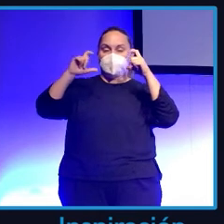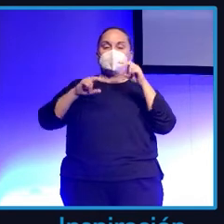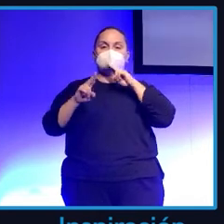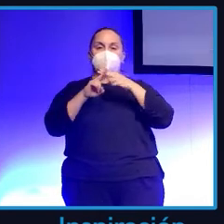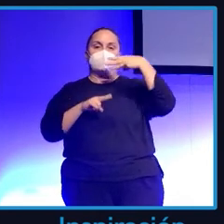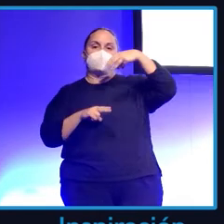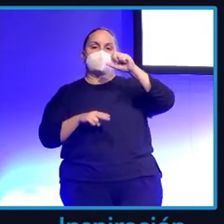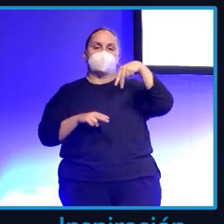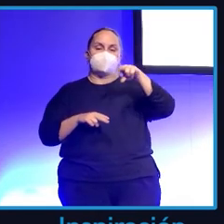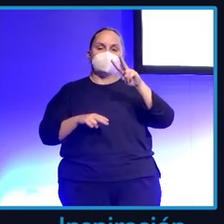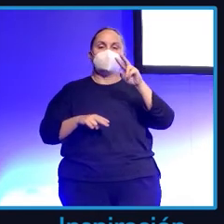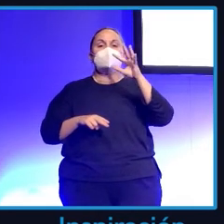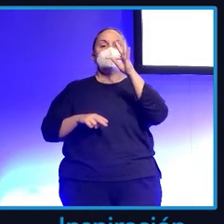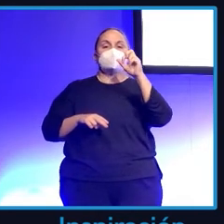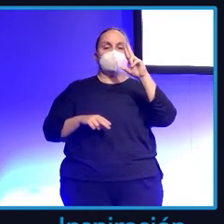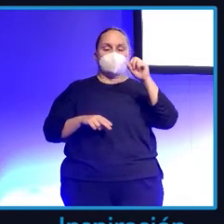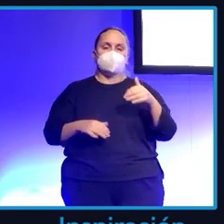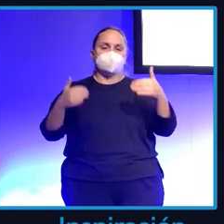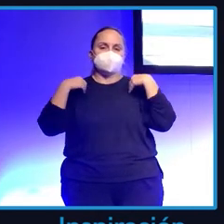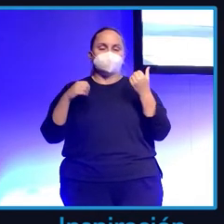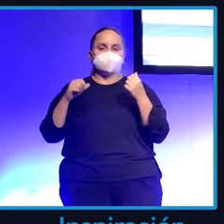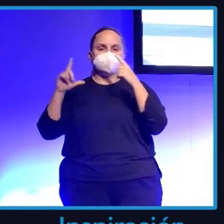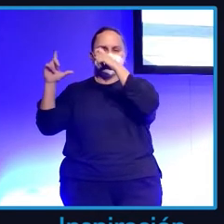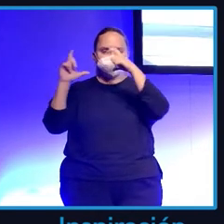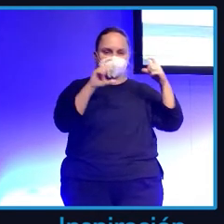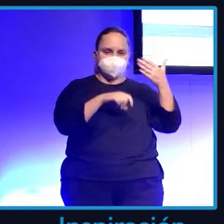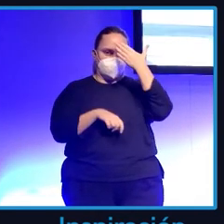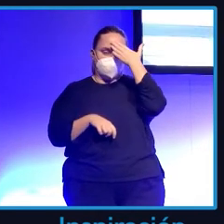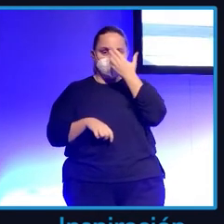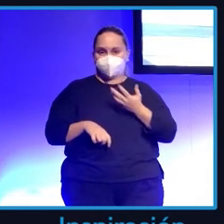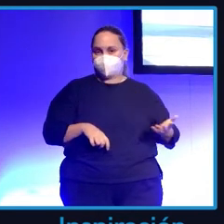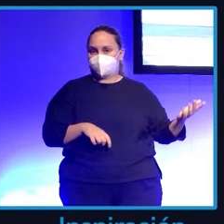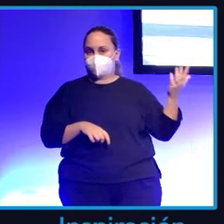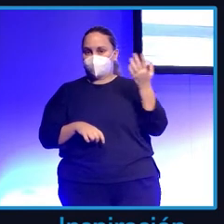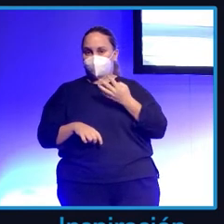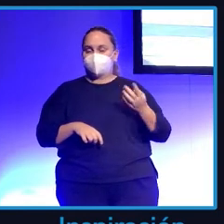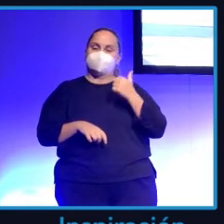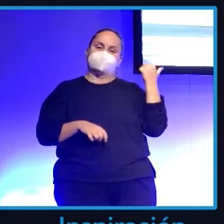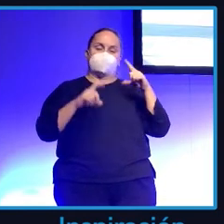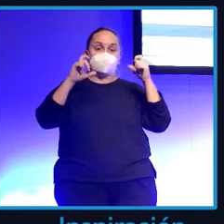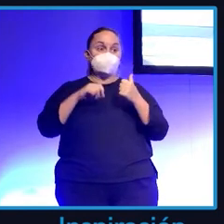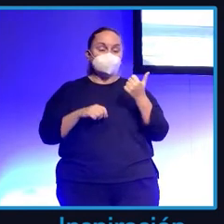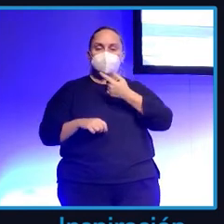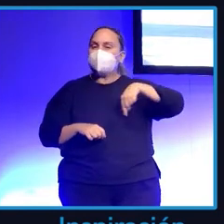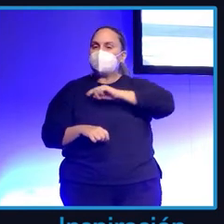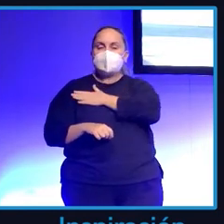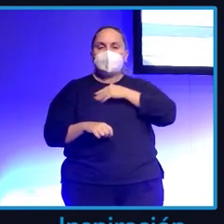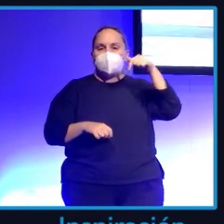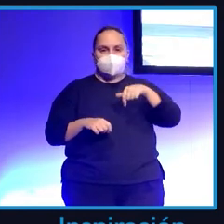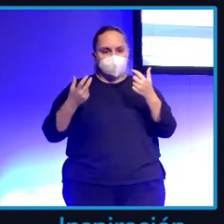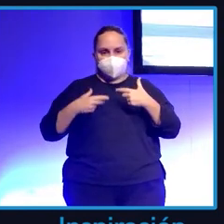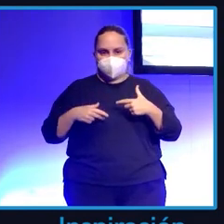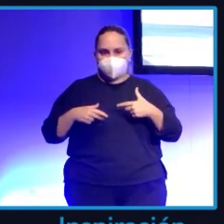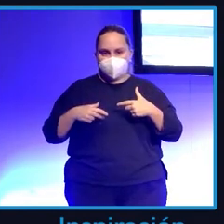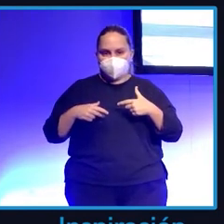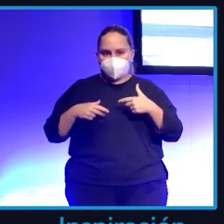hizo las fotos de la portada. Bueno, esto no os lo contéis a nadie, pero lo que queremos es que acabe aquí. O sea,